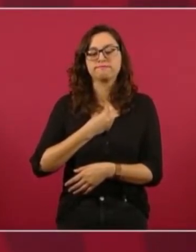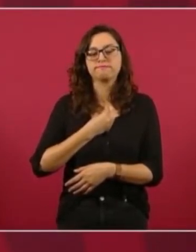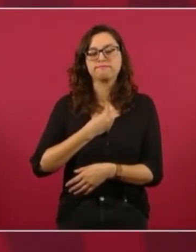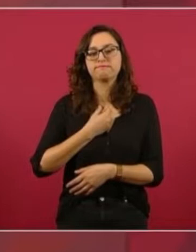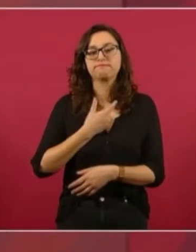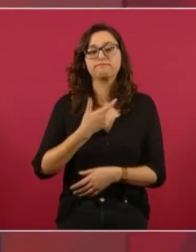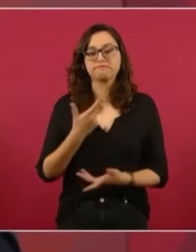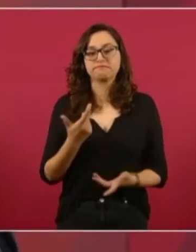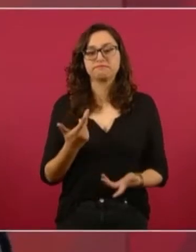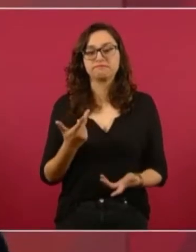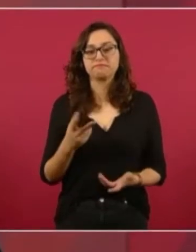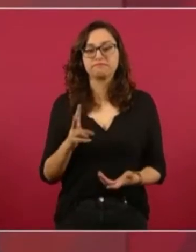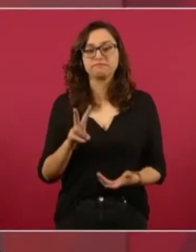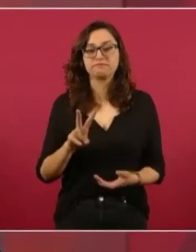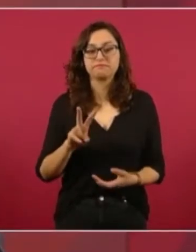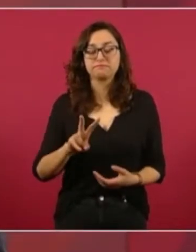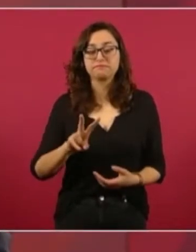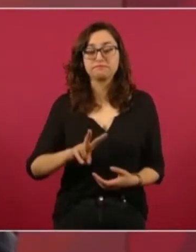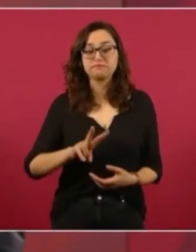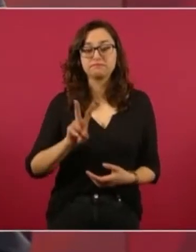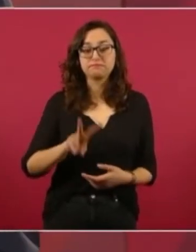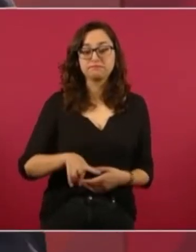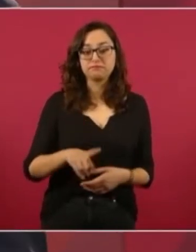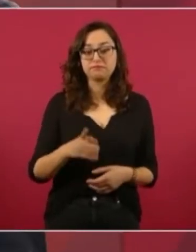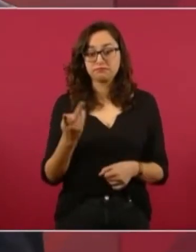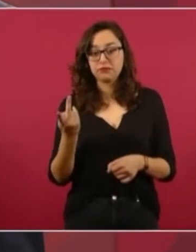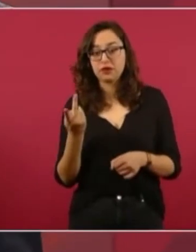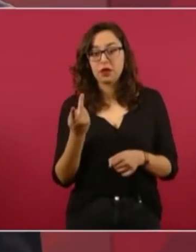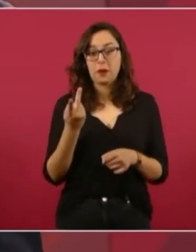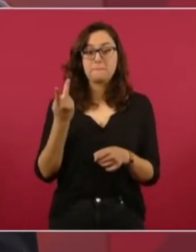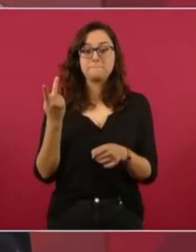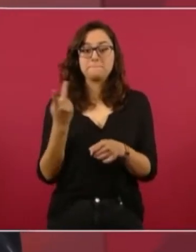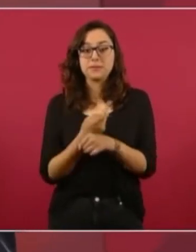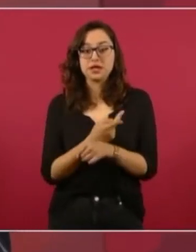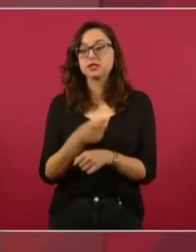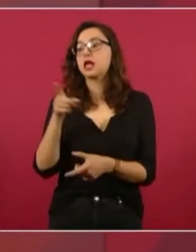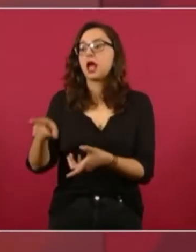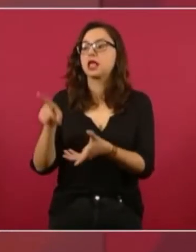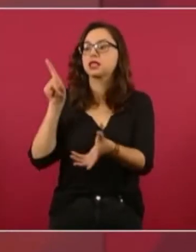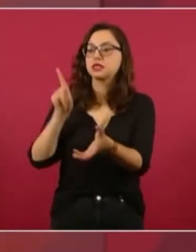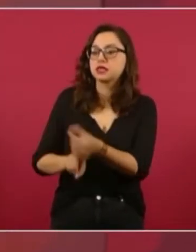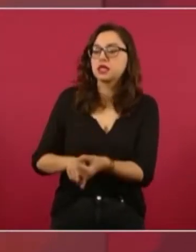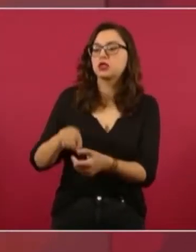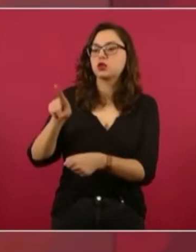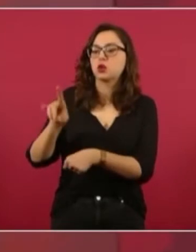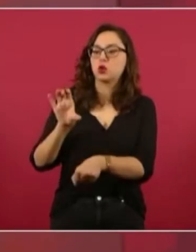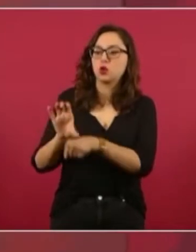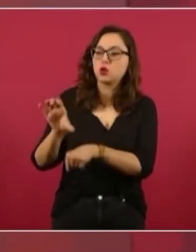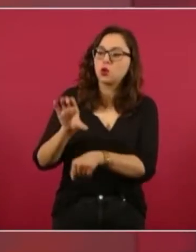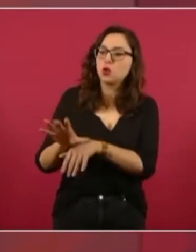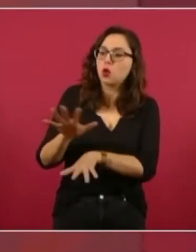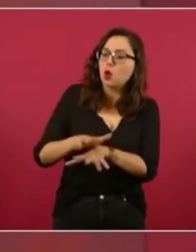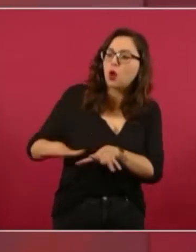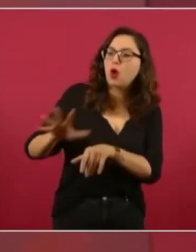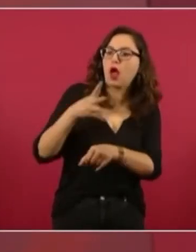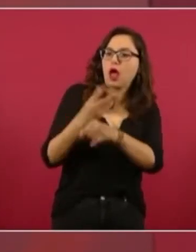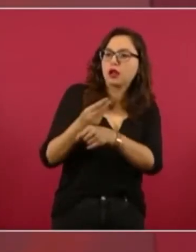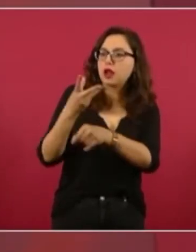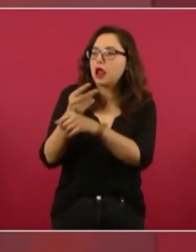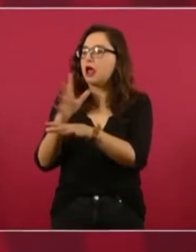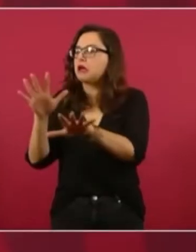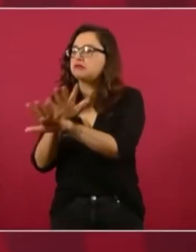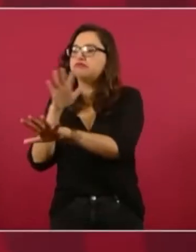impedido que se den los cambios que se requieren en Colombia.